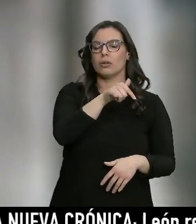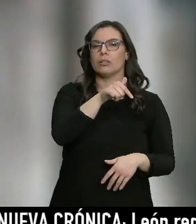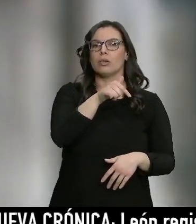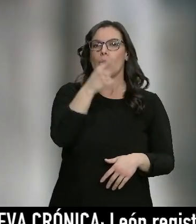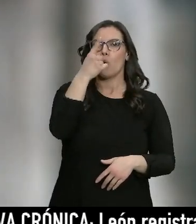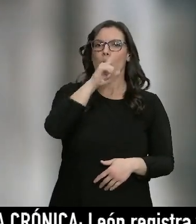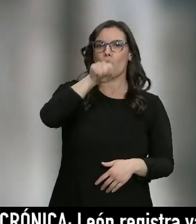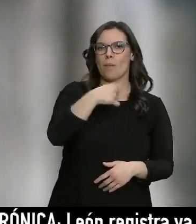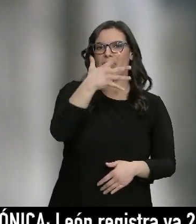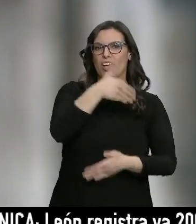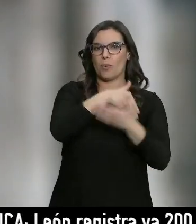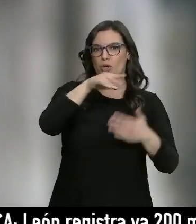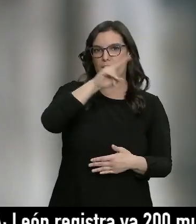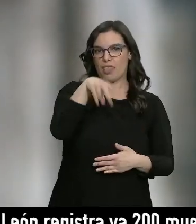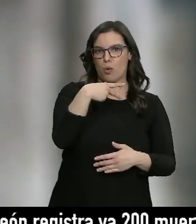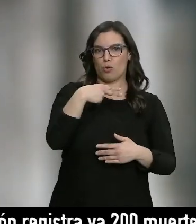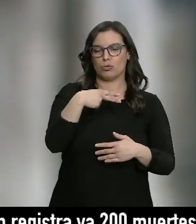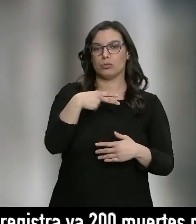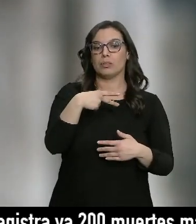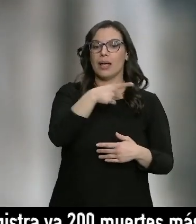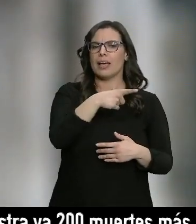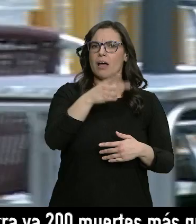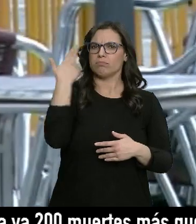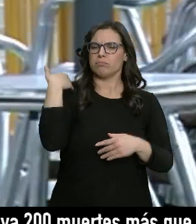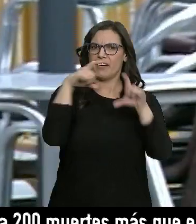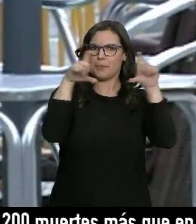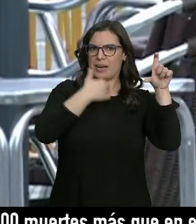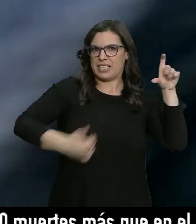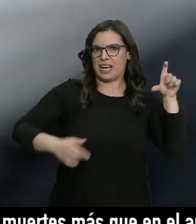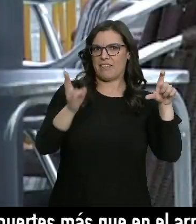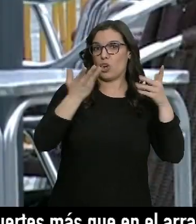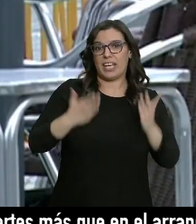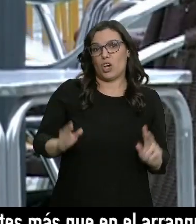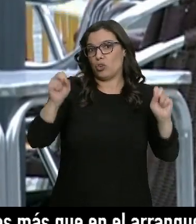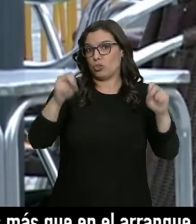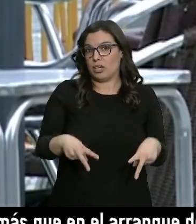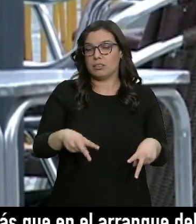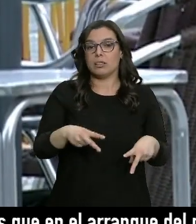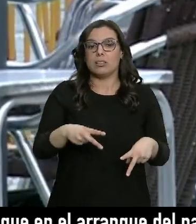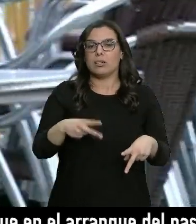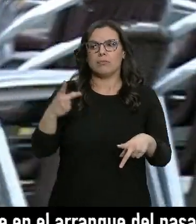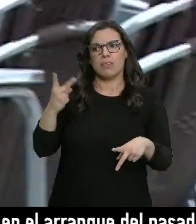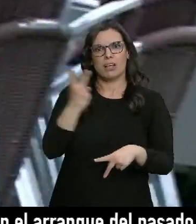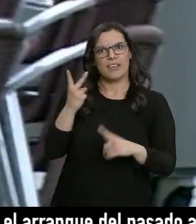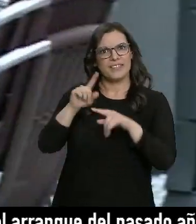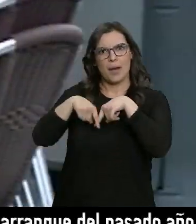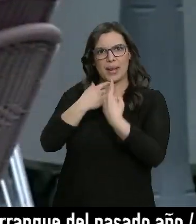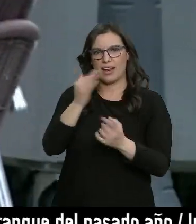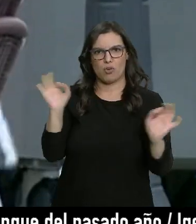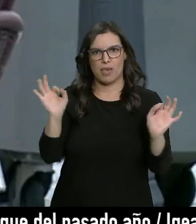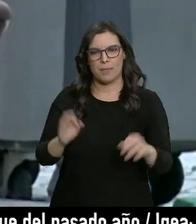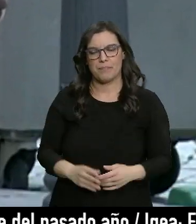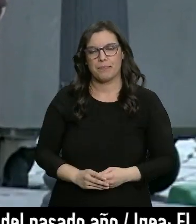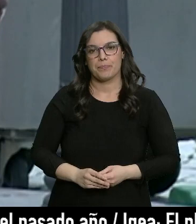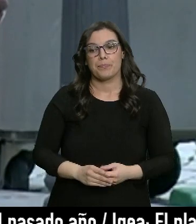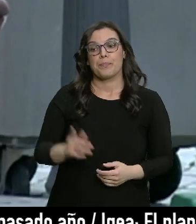1,5 millones de euros. La mujer era una empresaria de Valladolid sin hijos y no tenía ninguna relación familiar con el investigado.